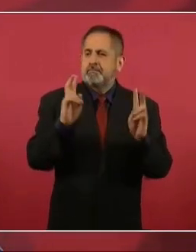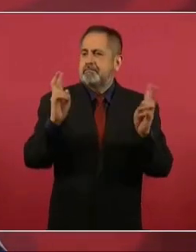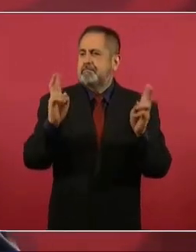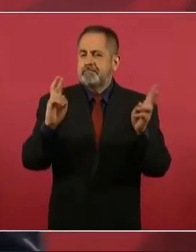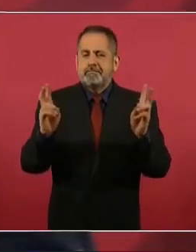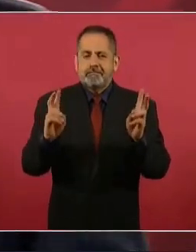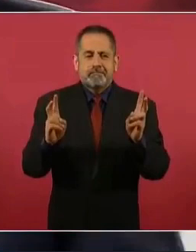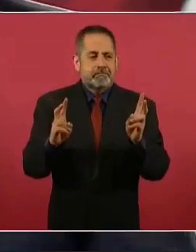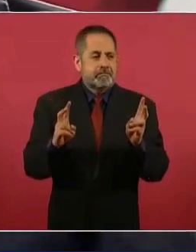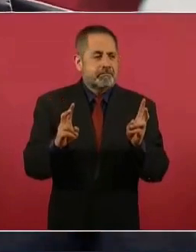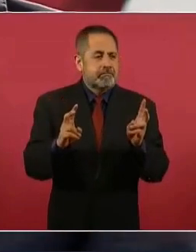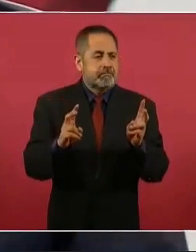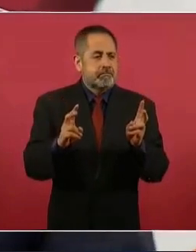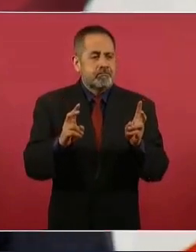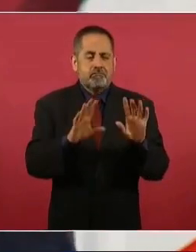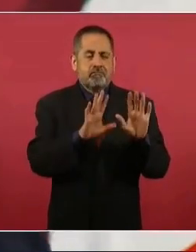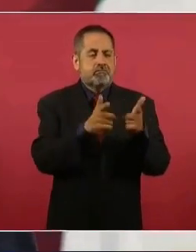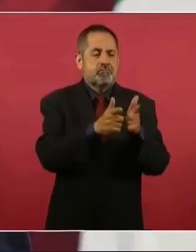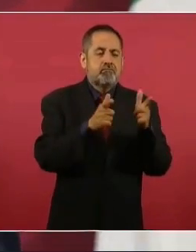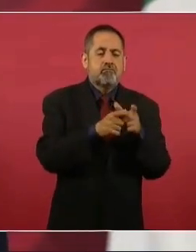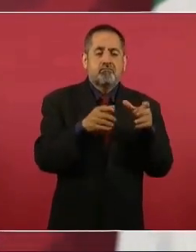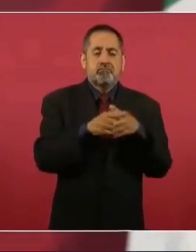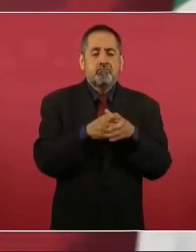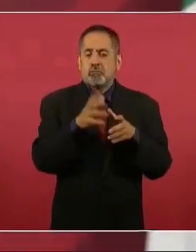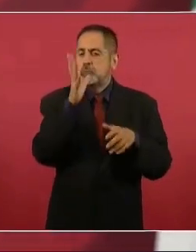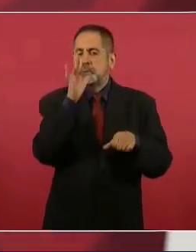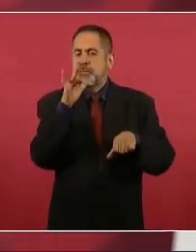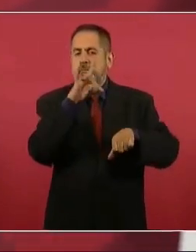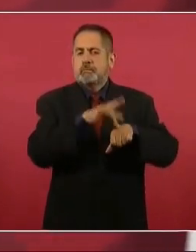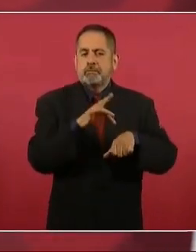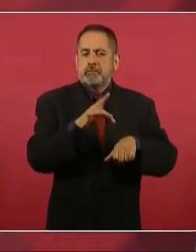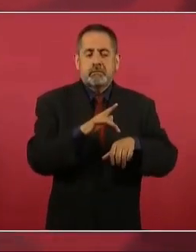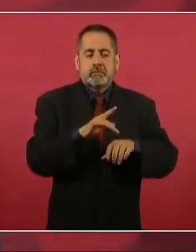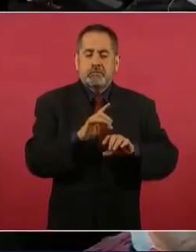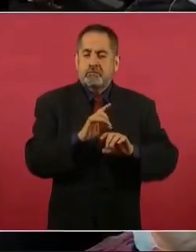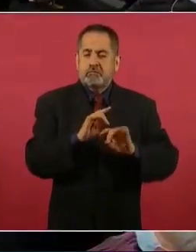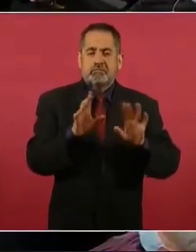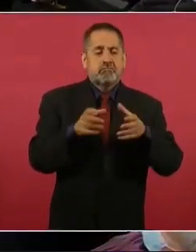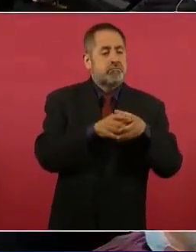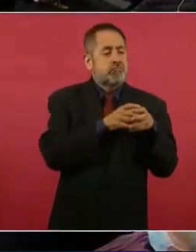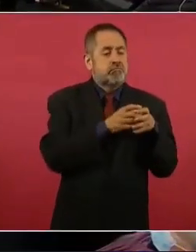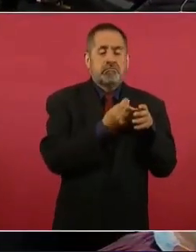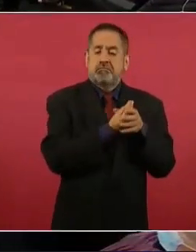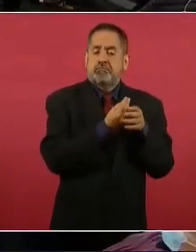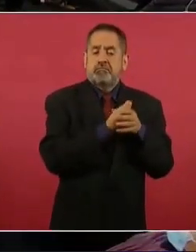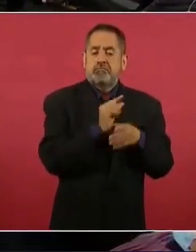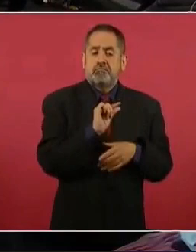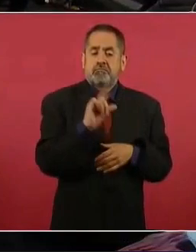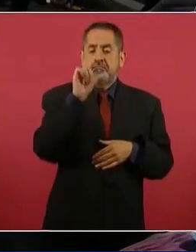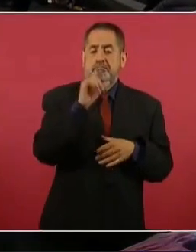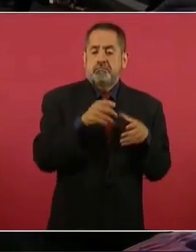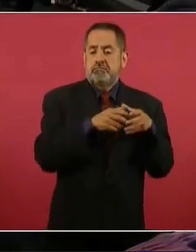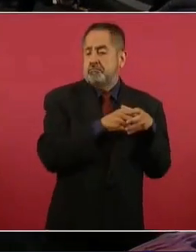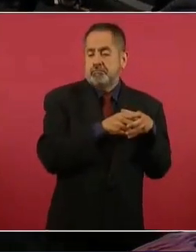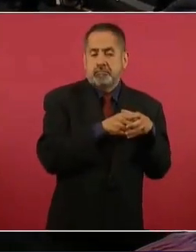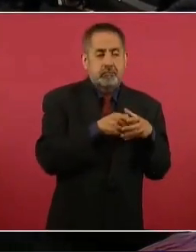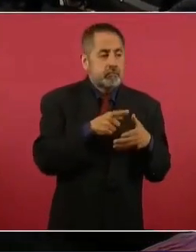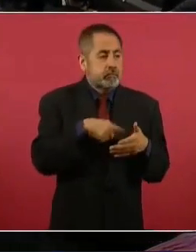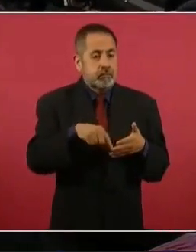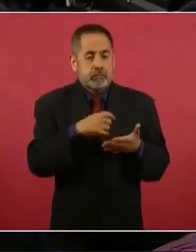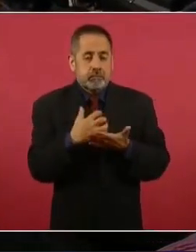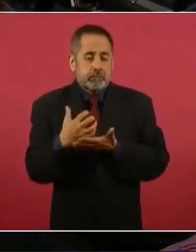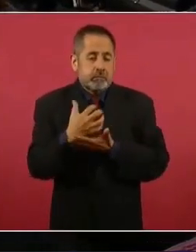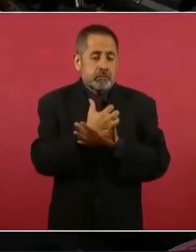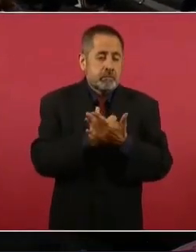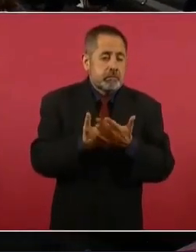dorada con sueldos